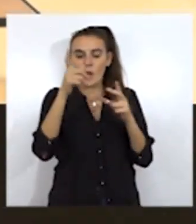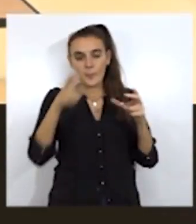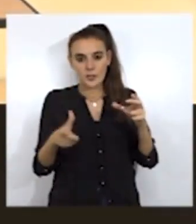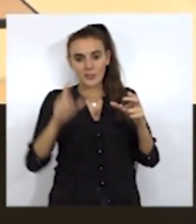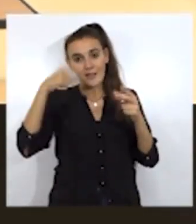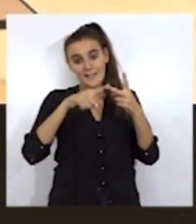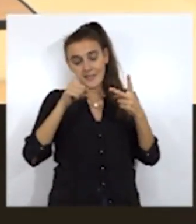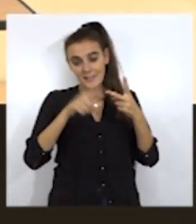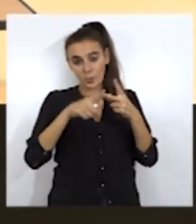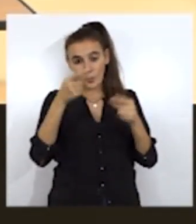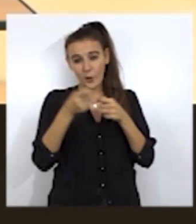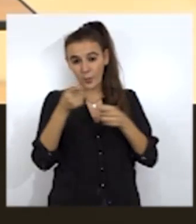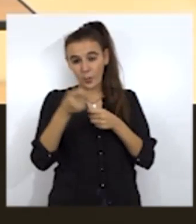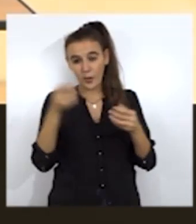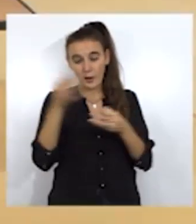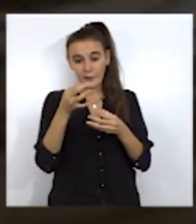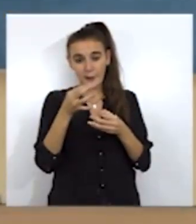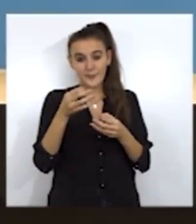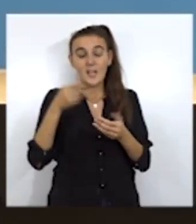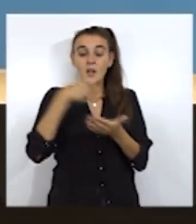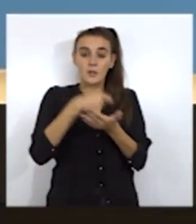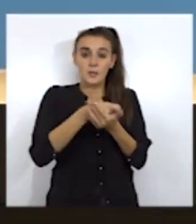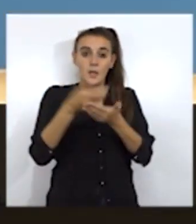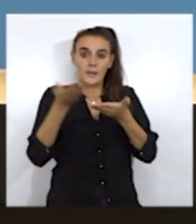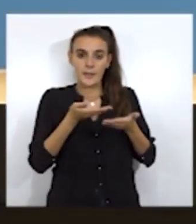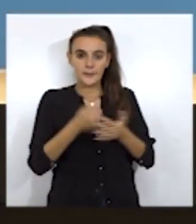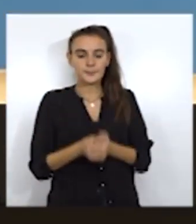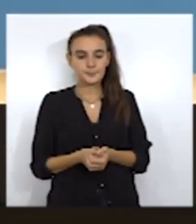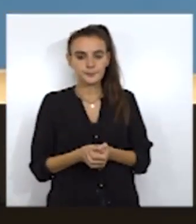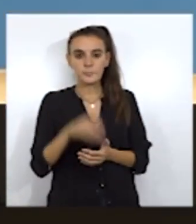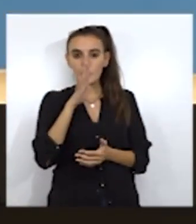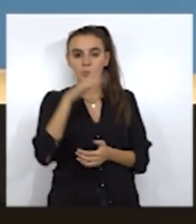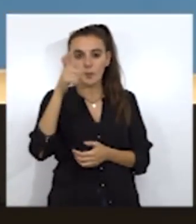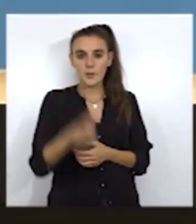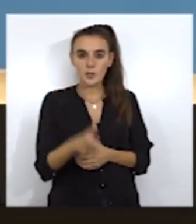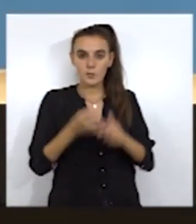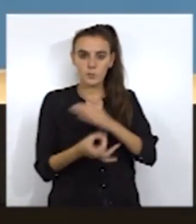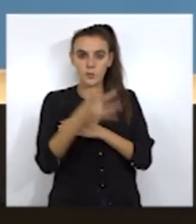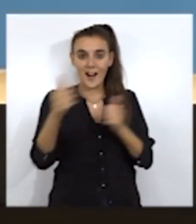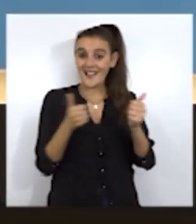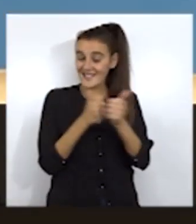por regularizar la retribución a percibir. Al no crearse la figura del secretario y no estar prevista en la plantilla de la UNED,